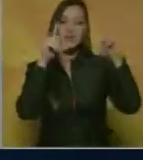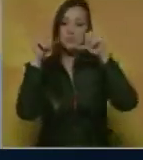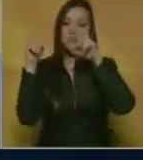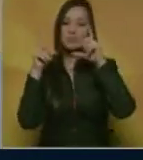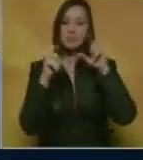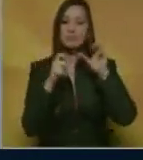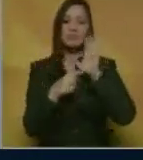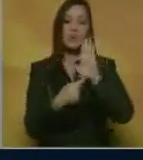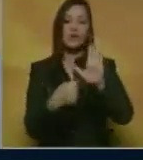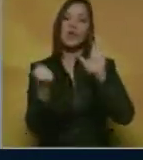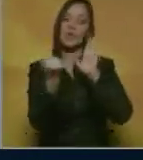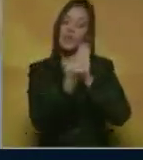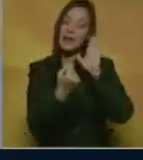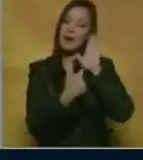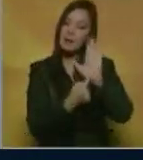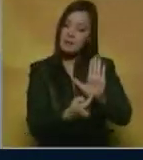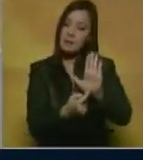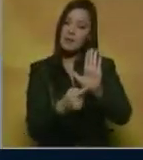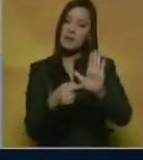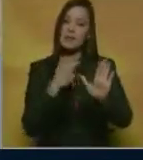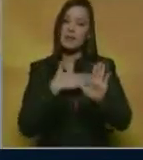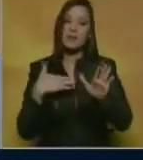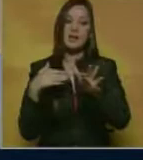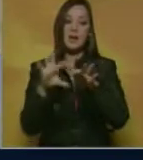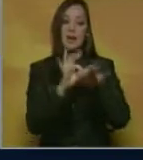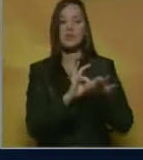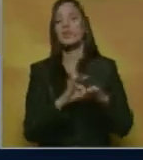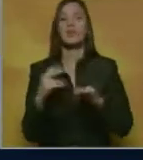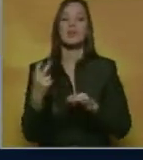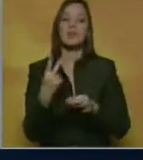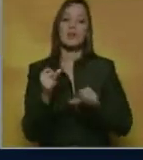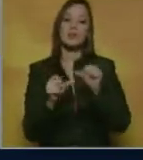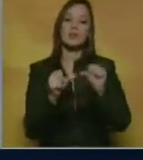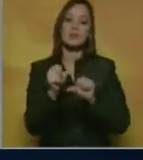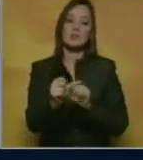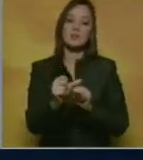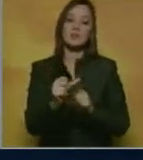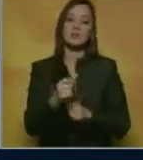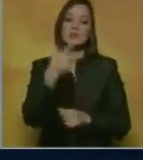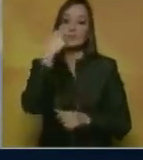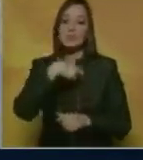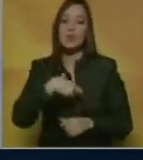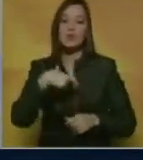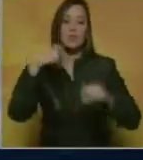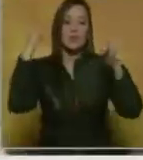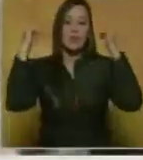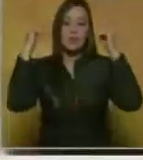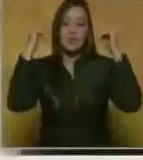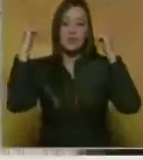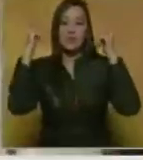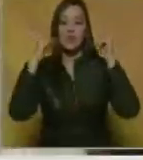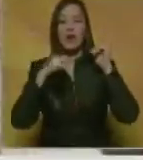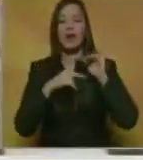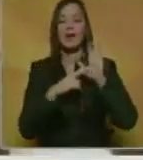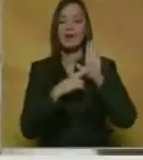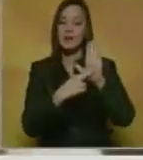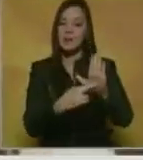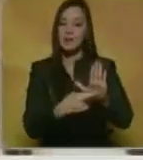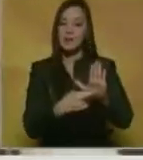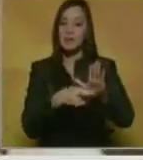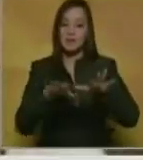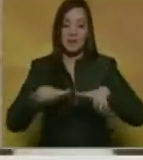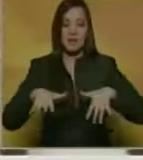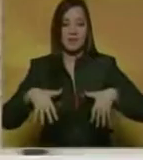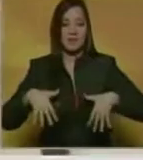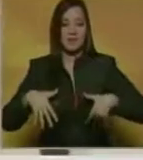mundo con una colección que busca unir dos generaciones en una actitud festivalera representada por los flecos